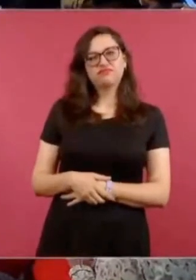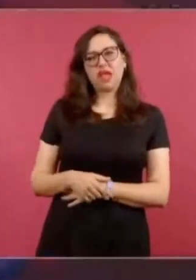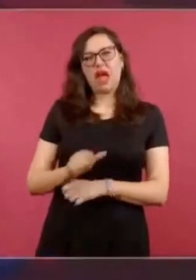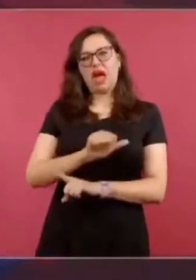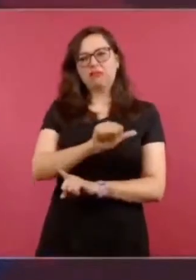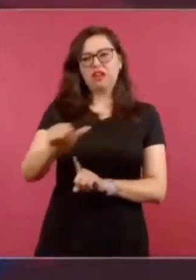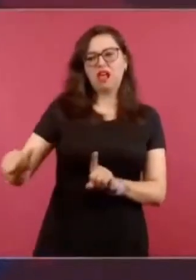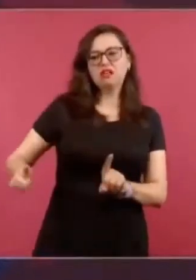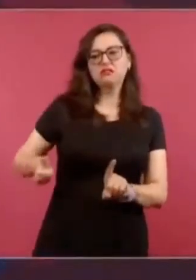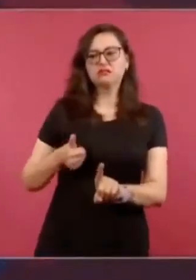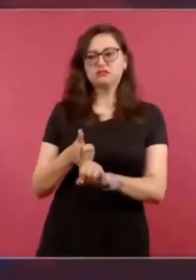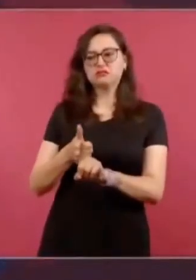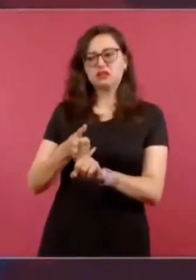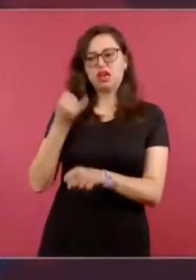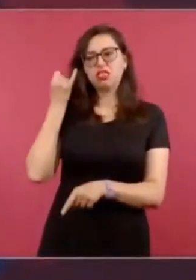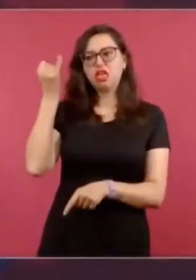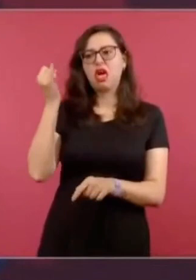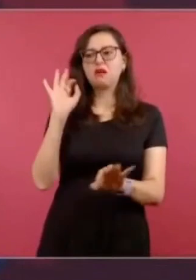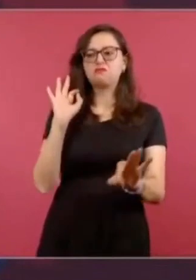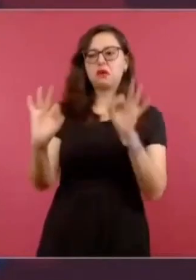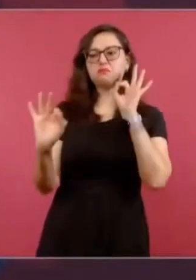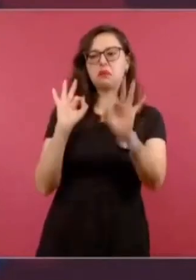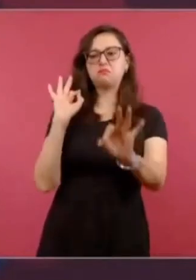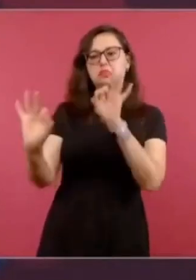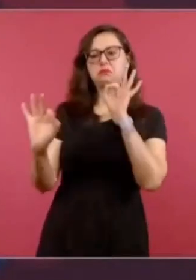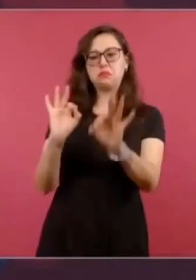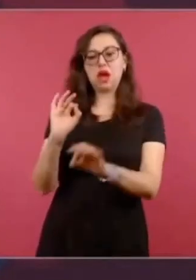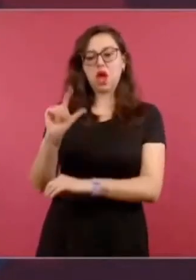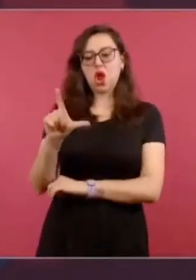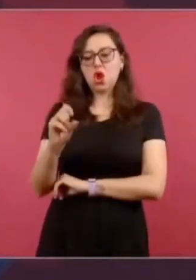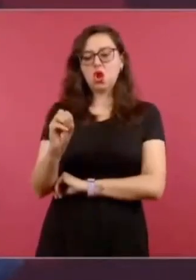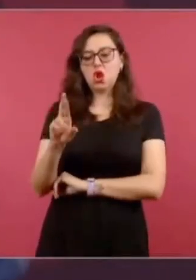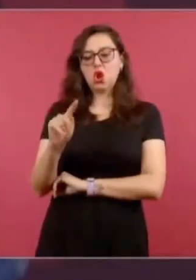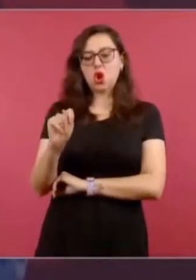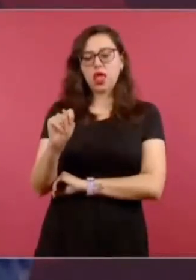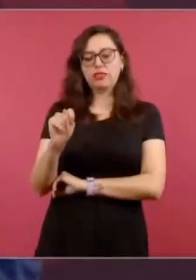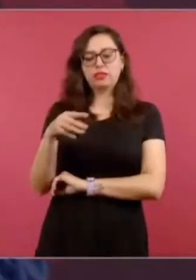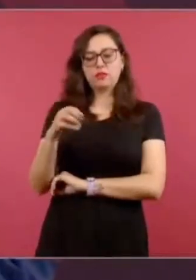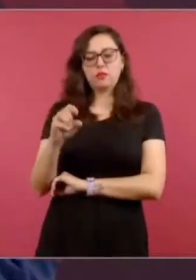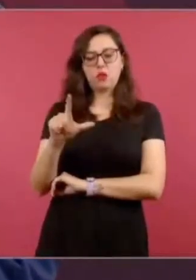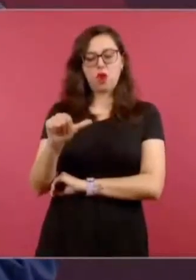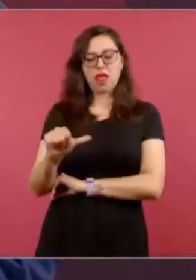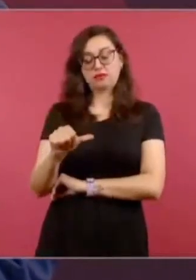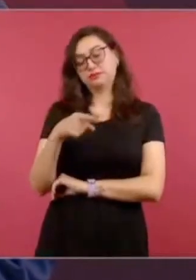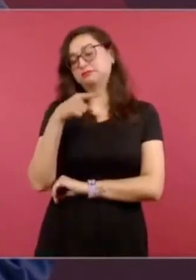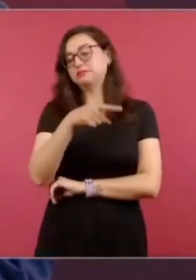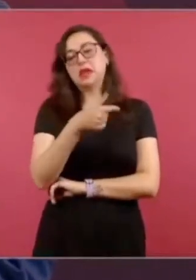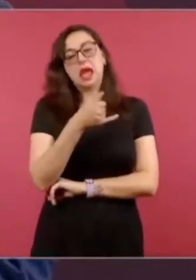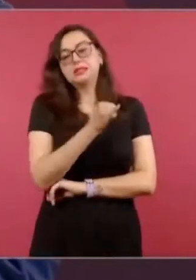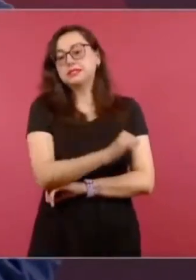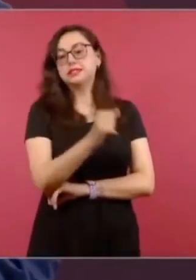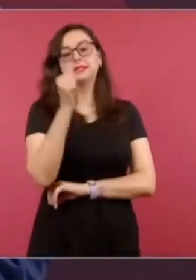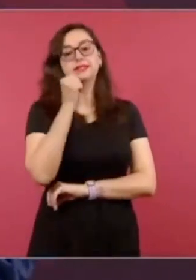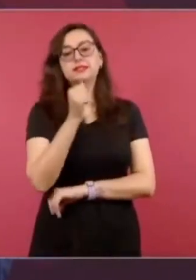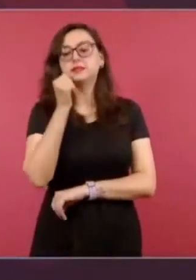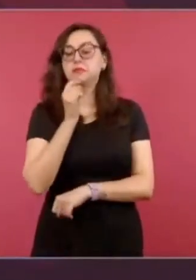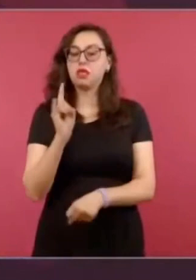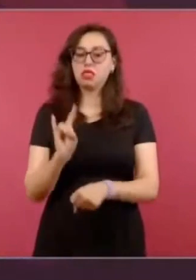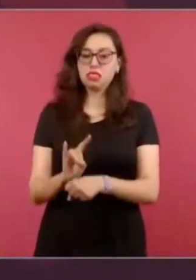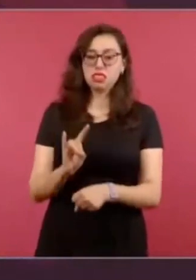en montaje, con el apoyo de